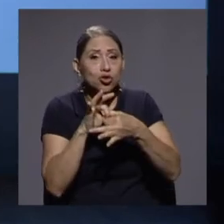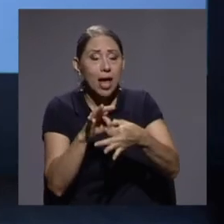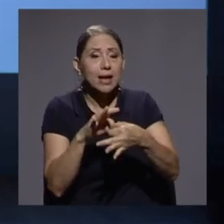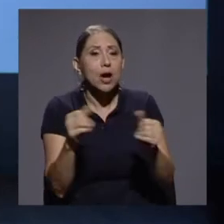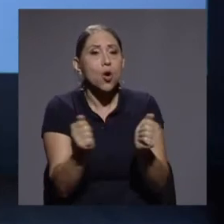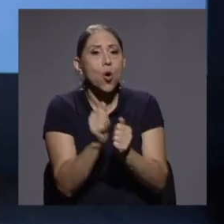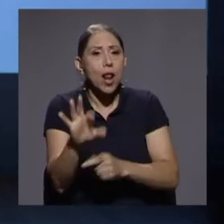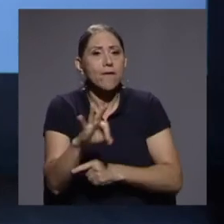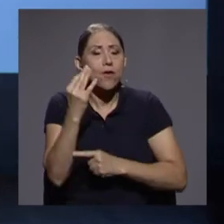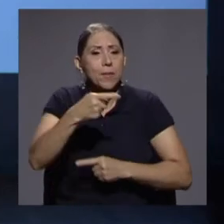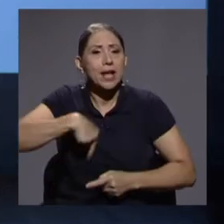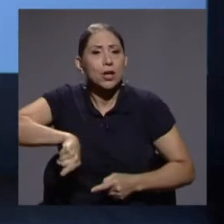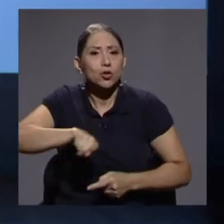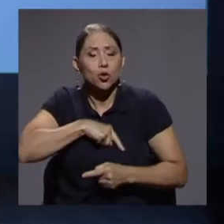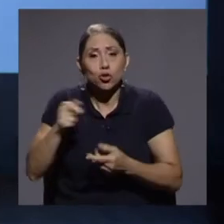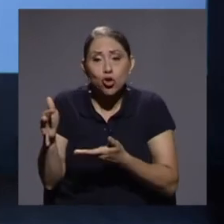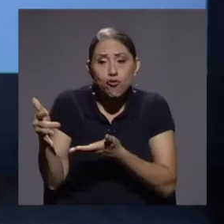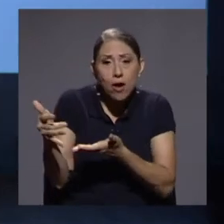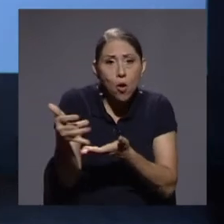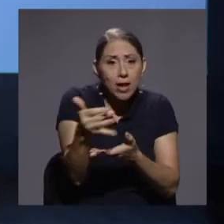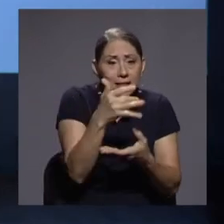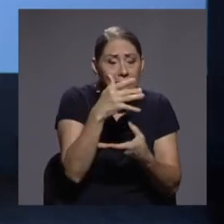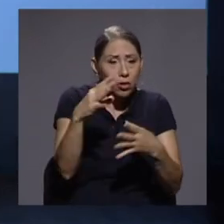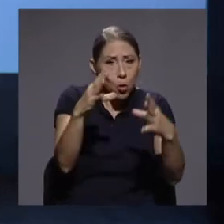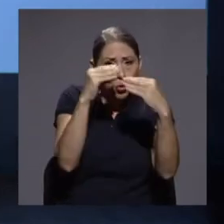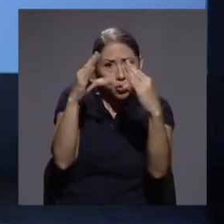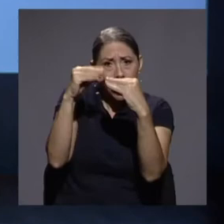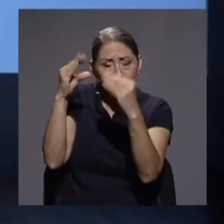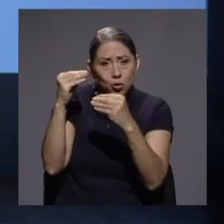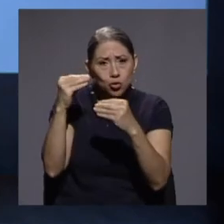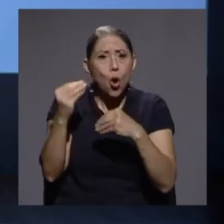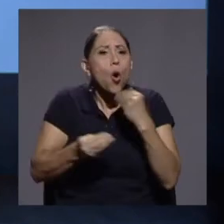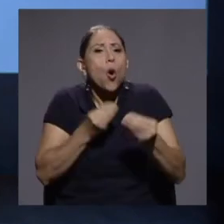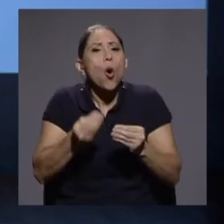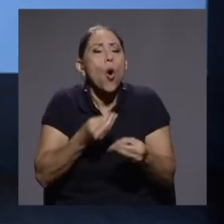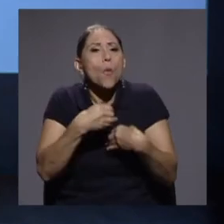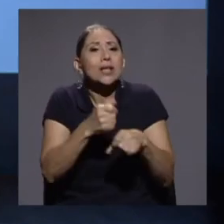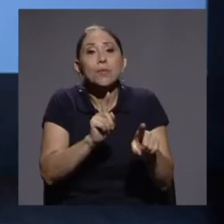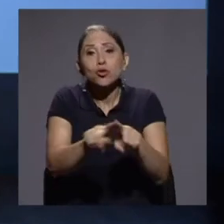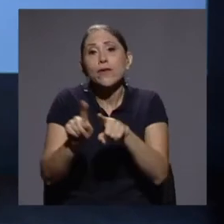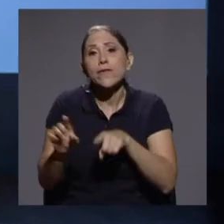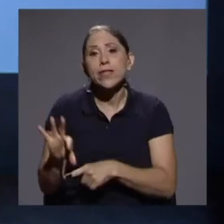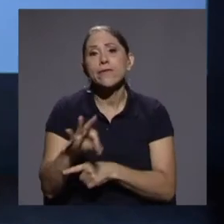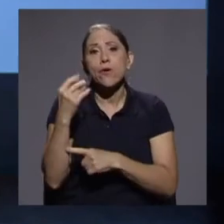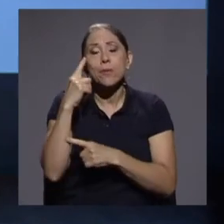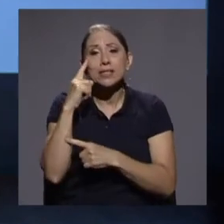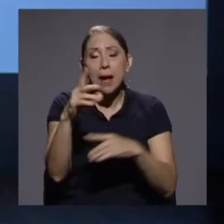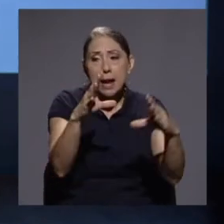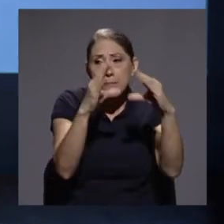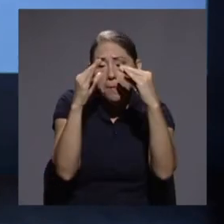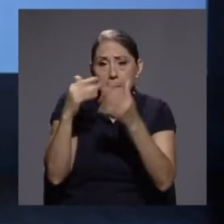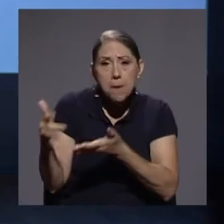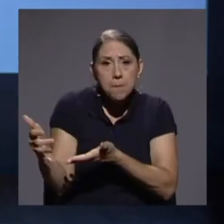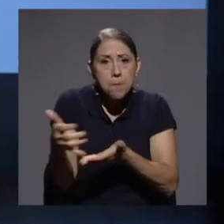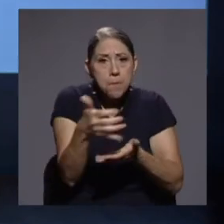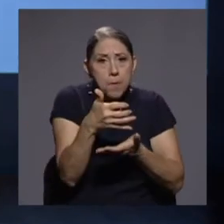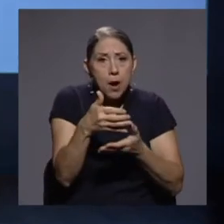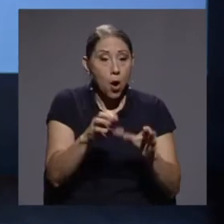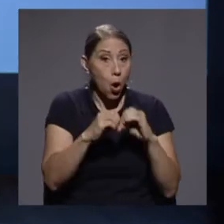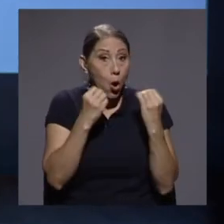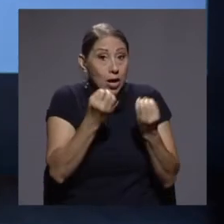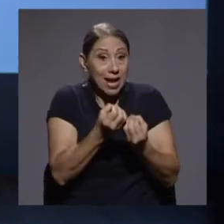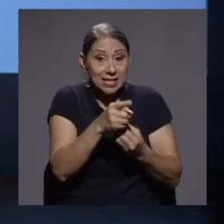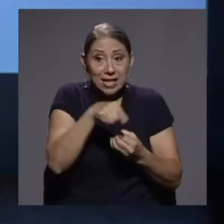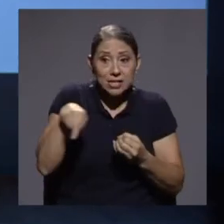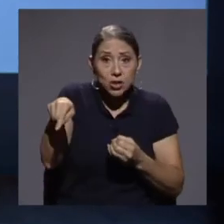la cual estamos recolectando los datos y cómo diseñamos mecanismos para recolectar esos datos. Que las organizaciones deben de entender que a la hora